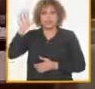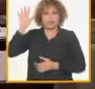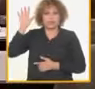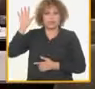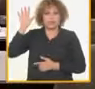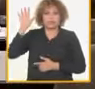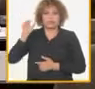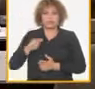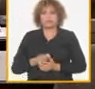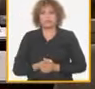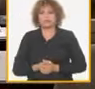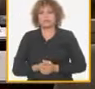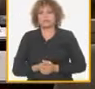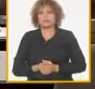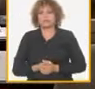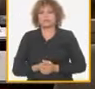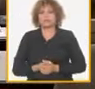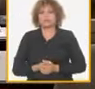mano